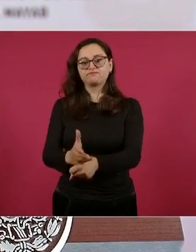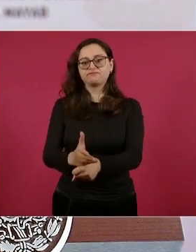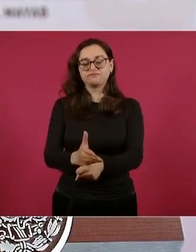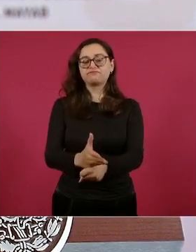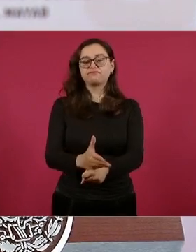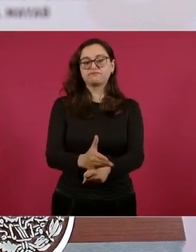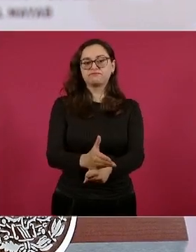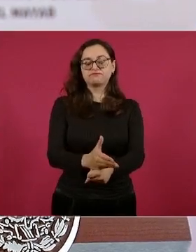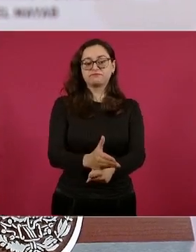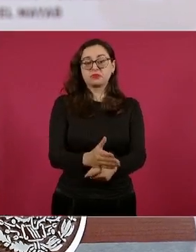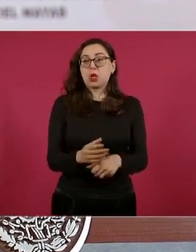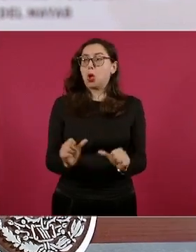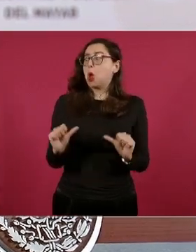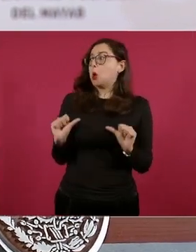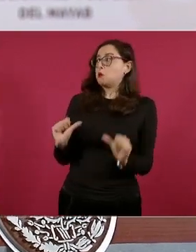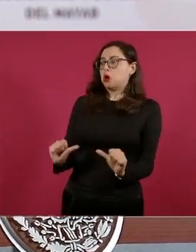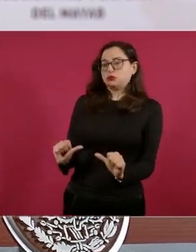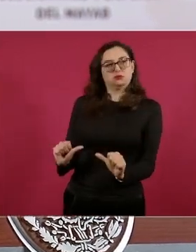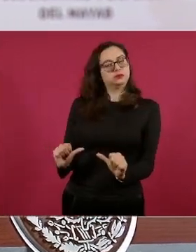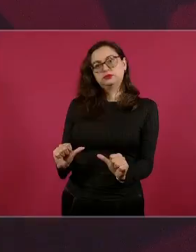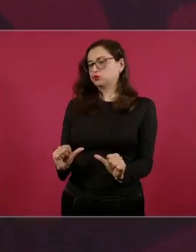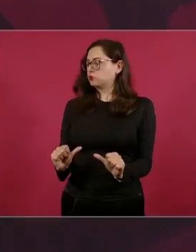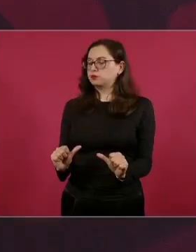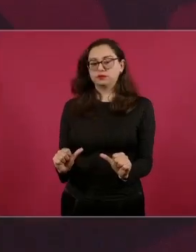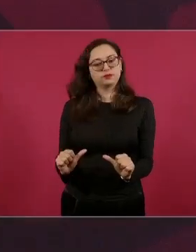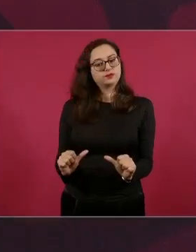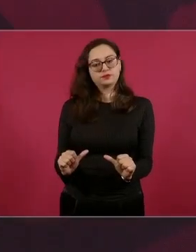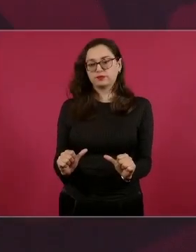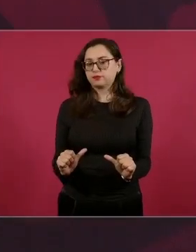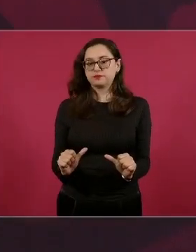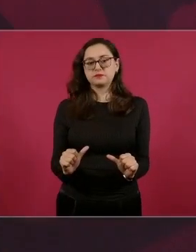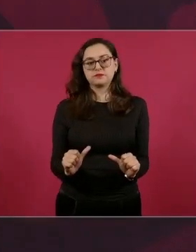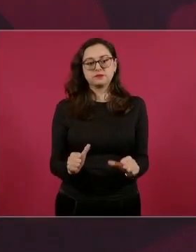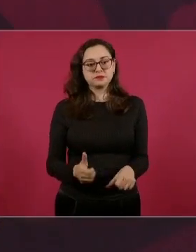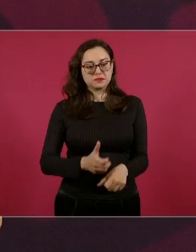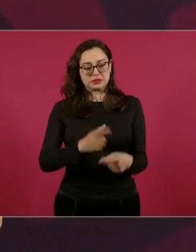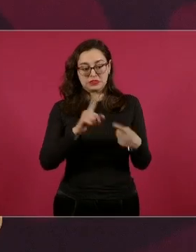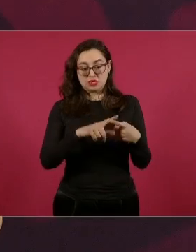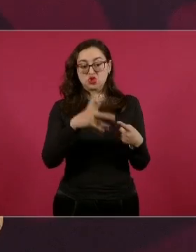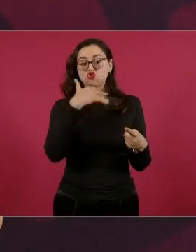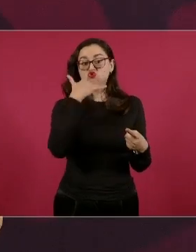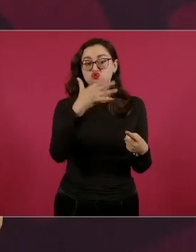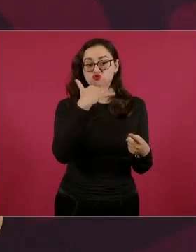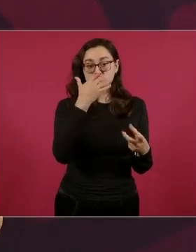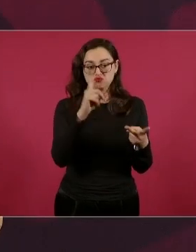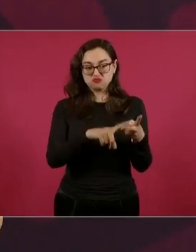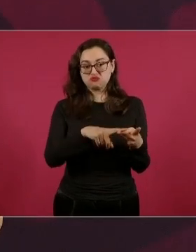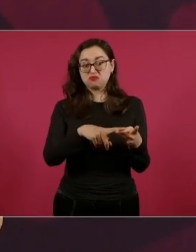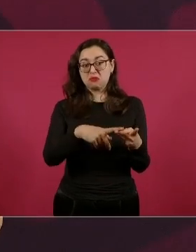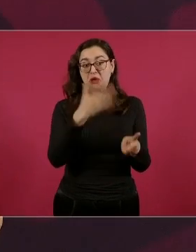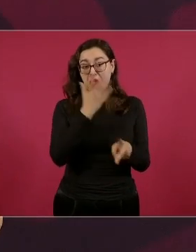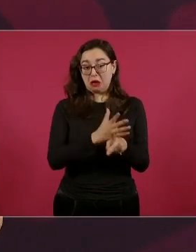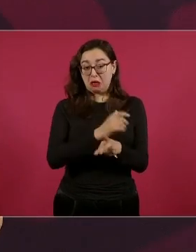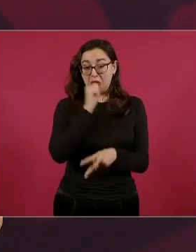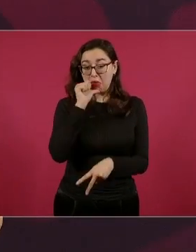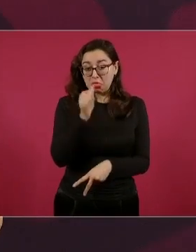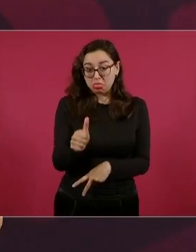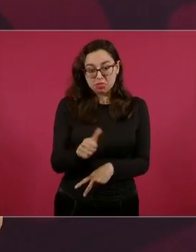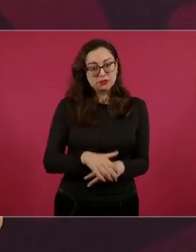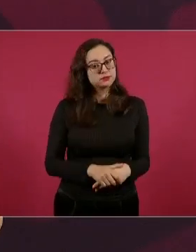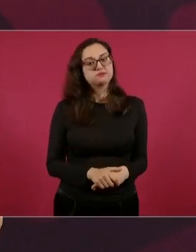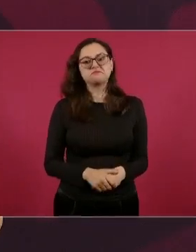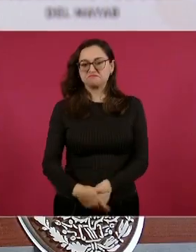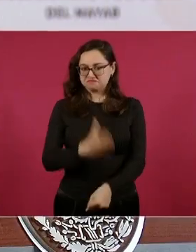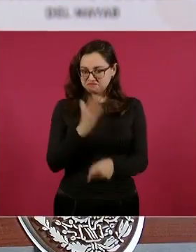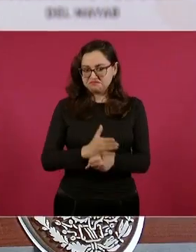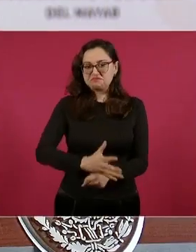no se permita ni corrupción ni impunidad, cero